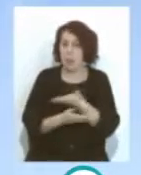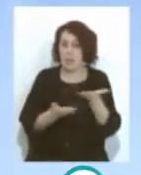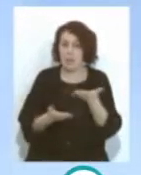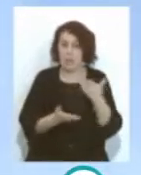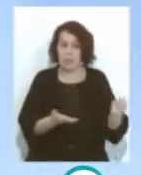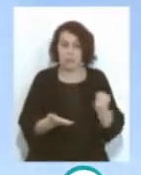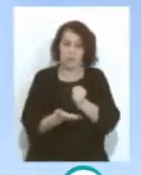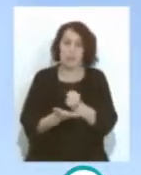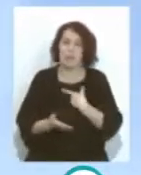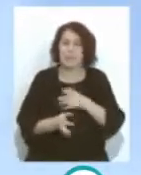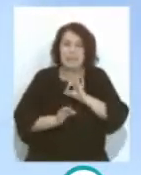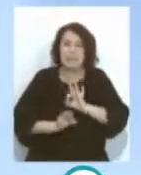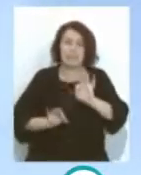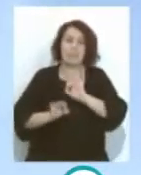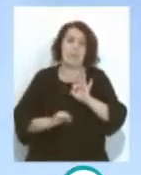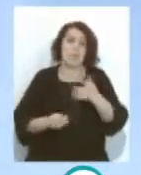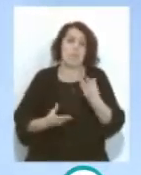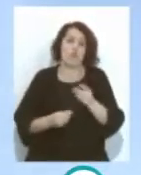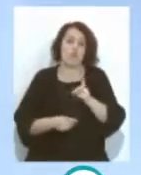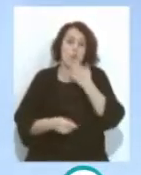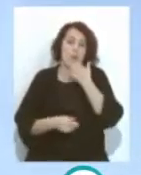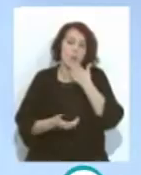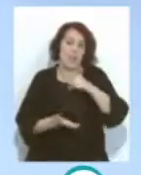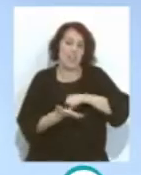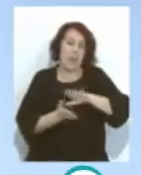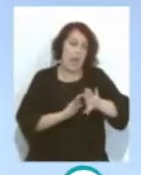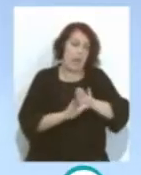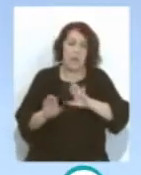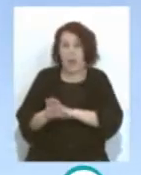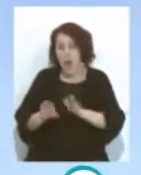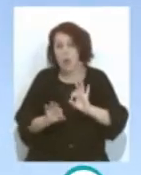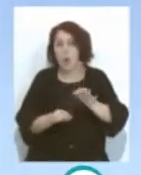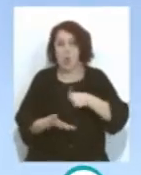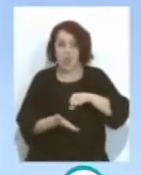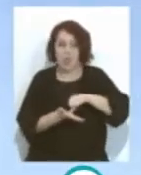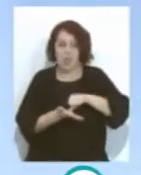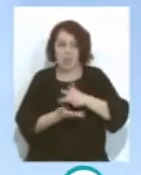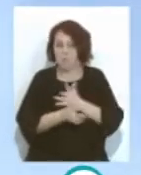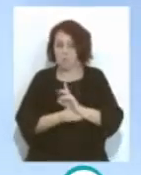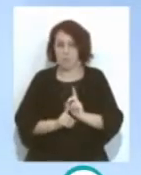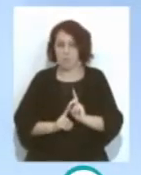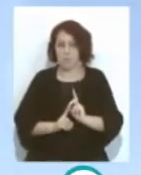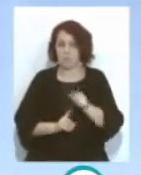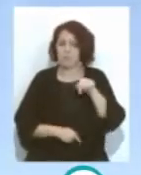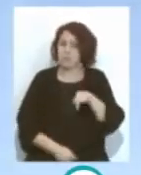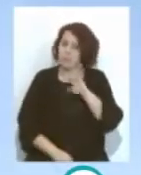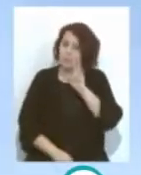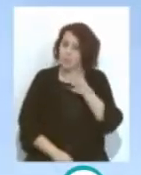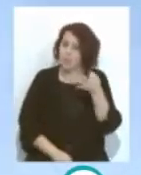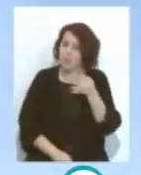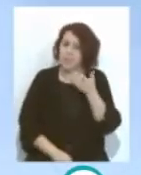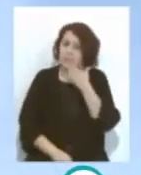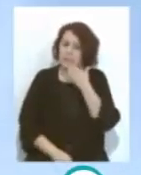juega En una posición Tan específica Como puede ser De central De lateral O en el centro Del campo Y ahí habrá que ver La